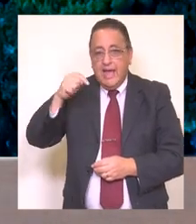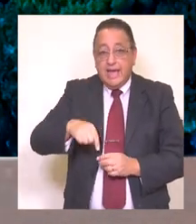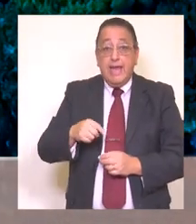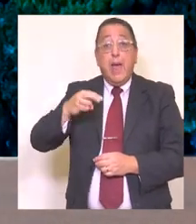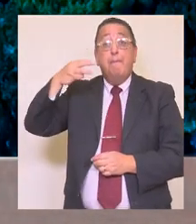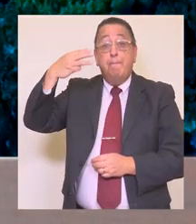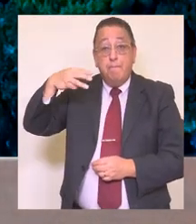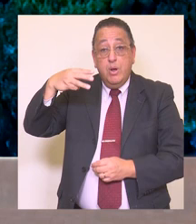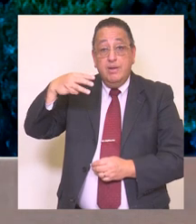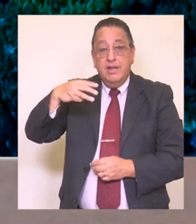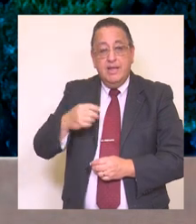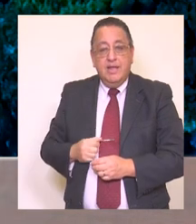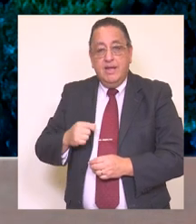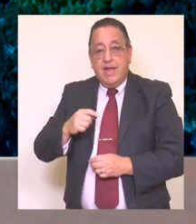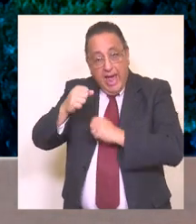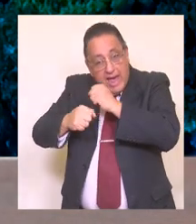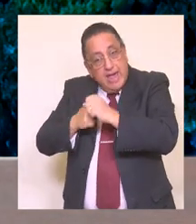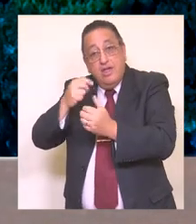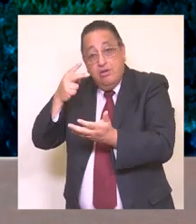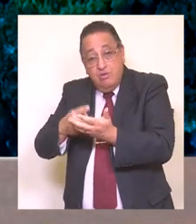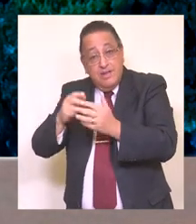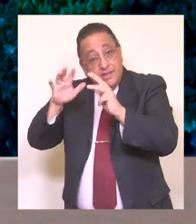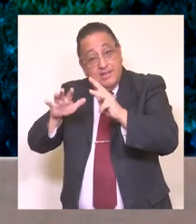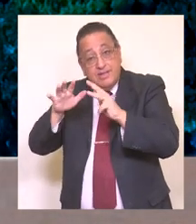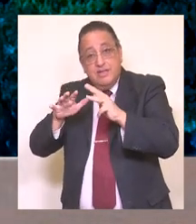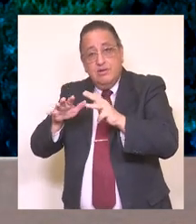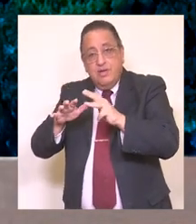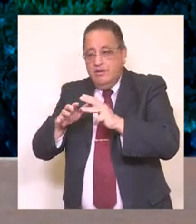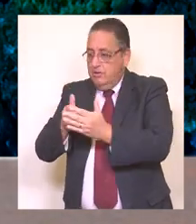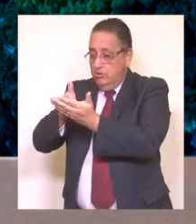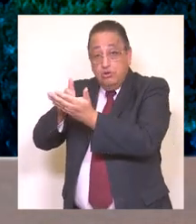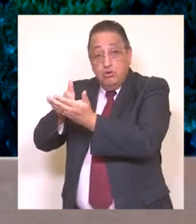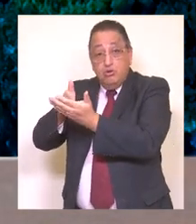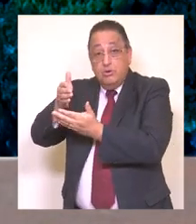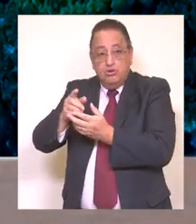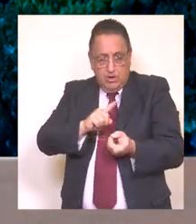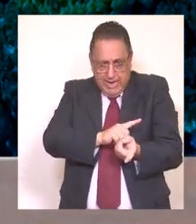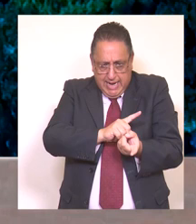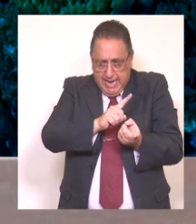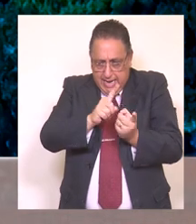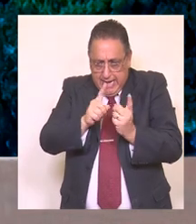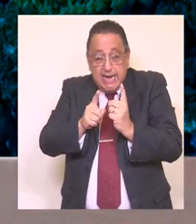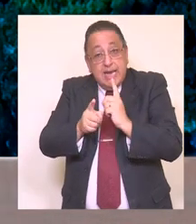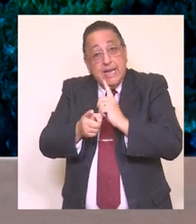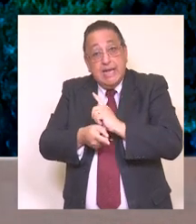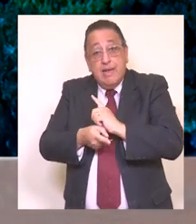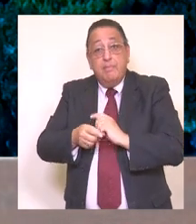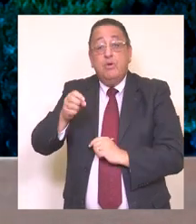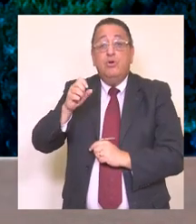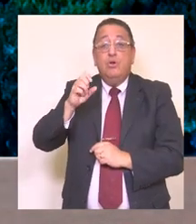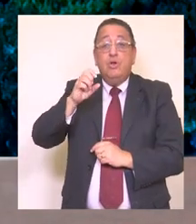municipal es que durante el 2019 se inició el traspaso del inmueble